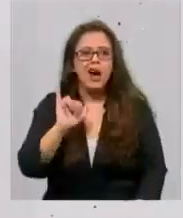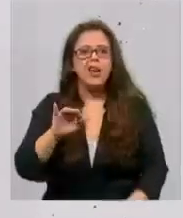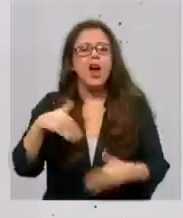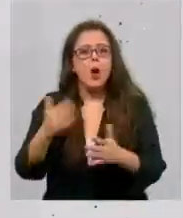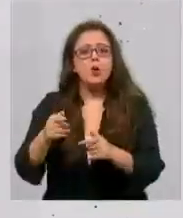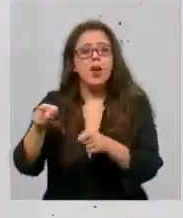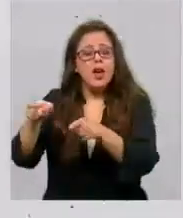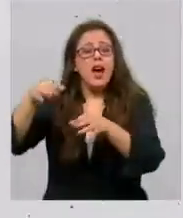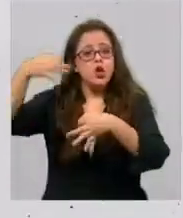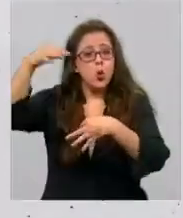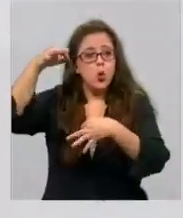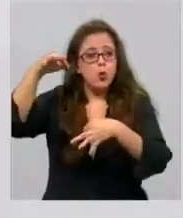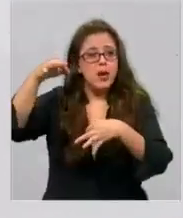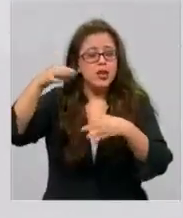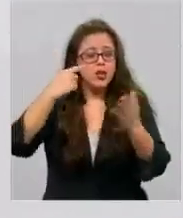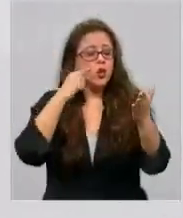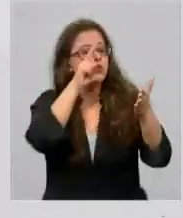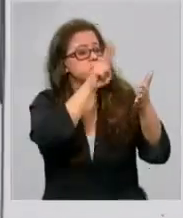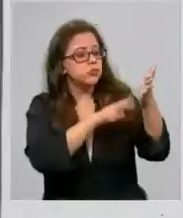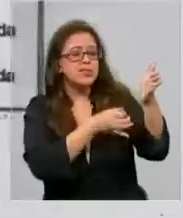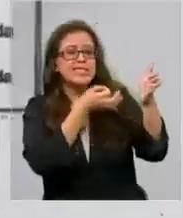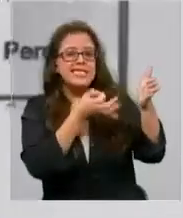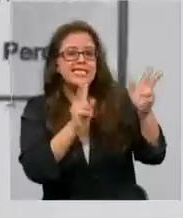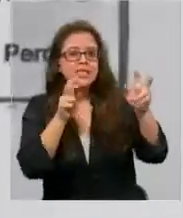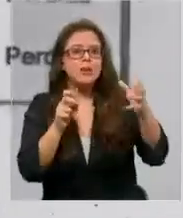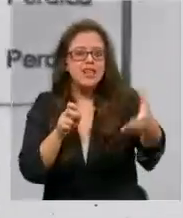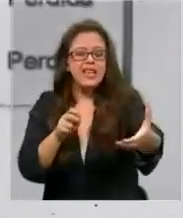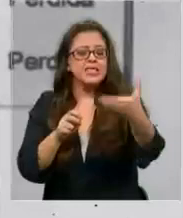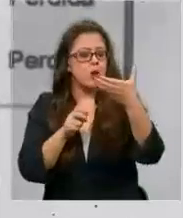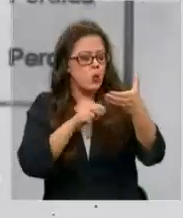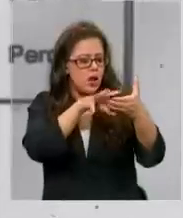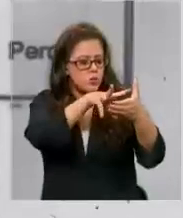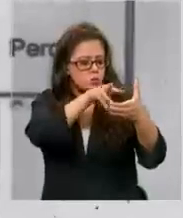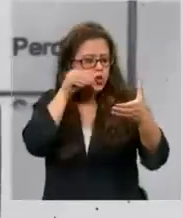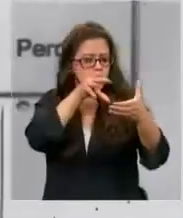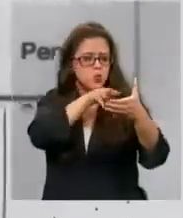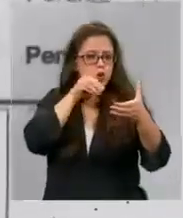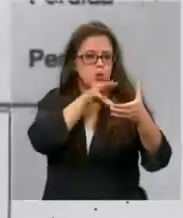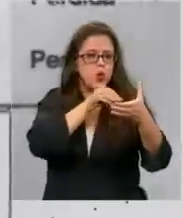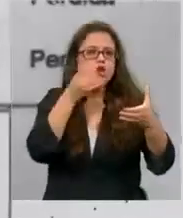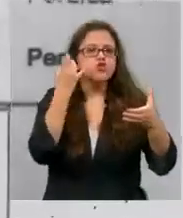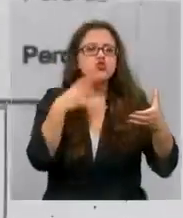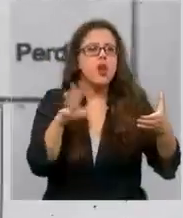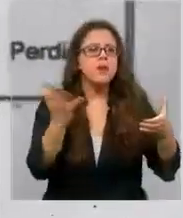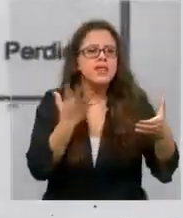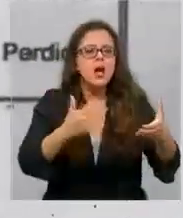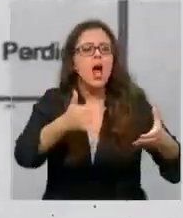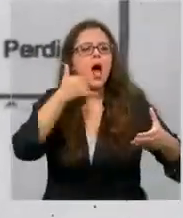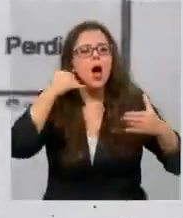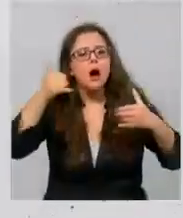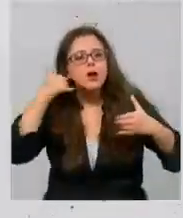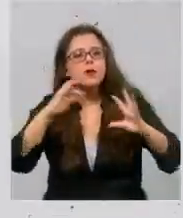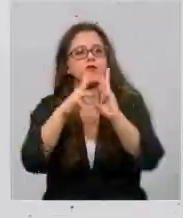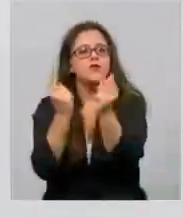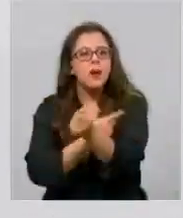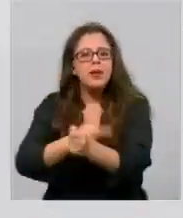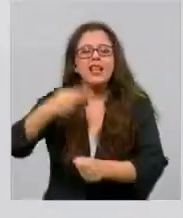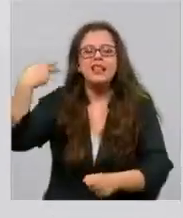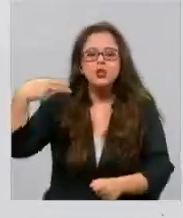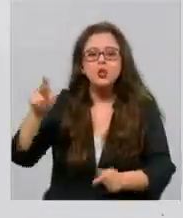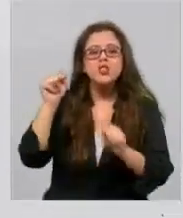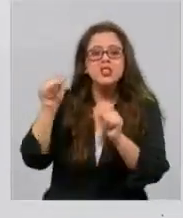de que el mismo documento consigna que la extracción de datos del celular solo reveló llamadas telefónicas a su familia,